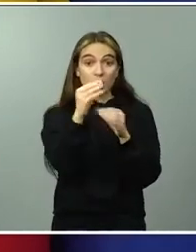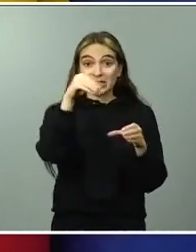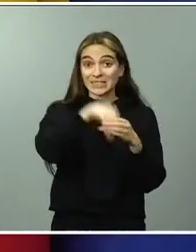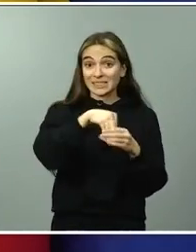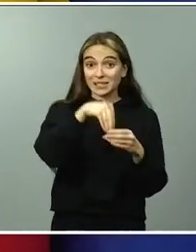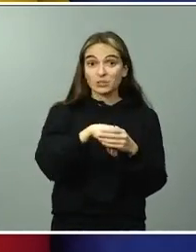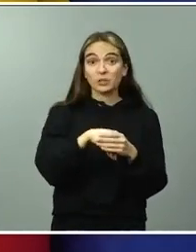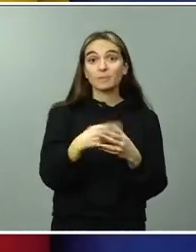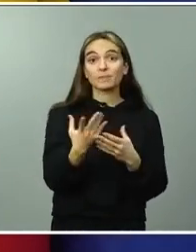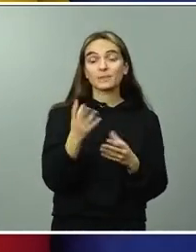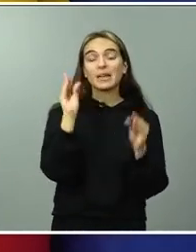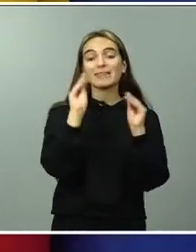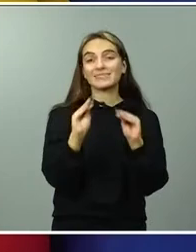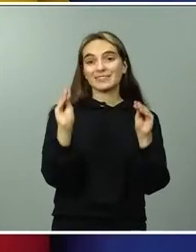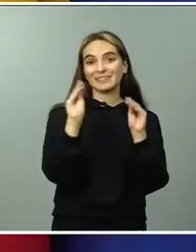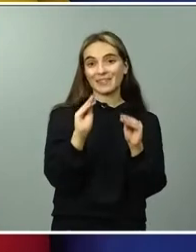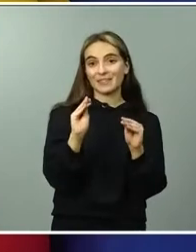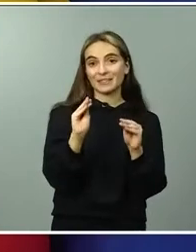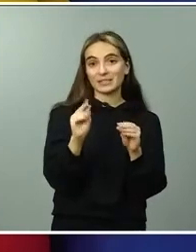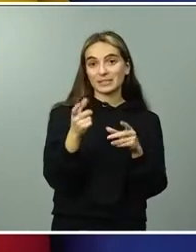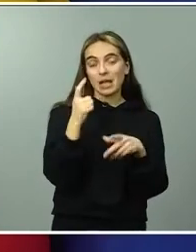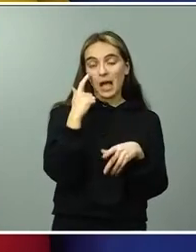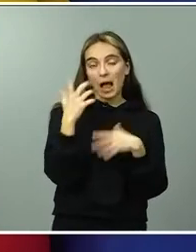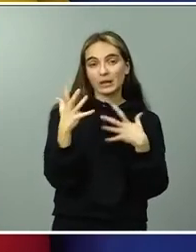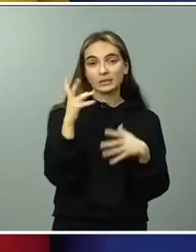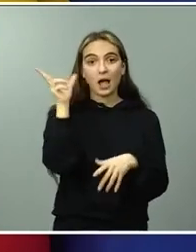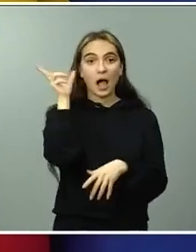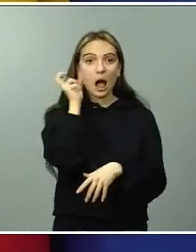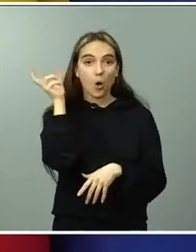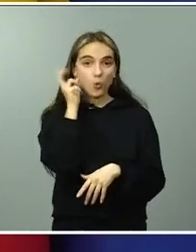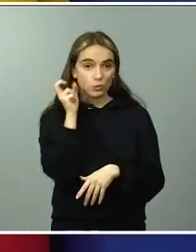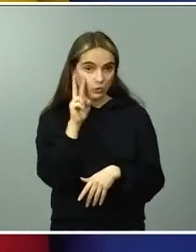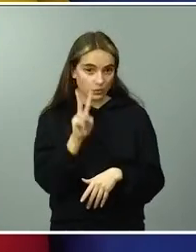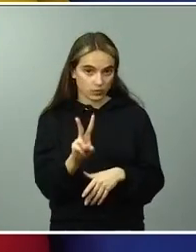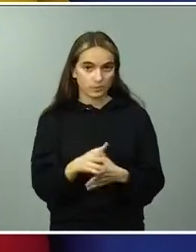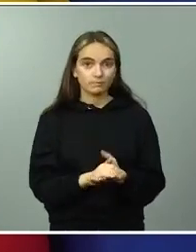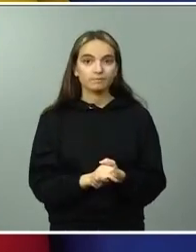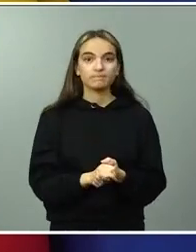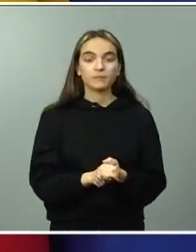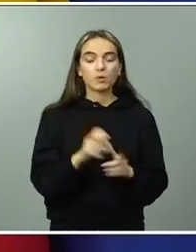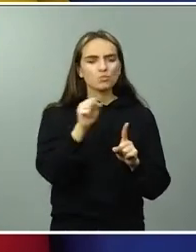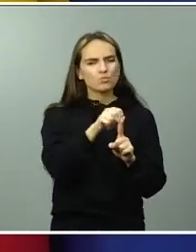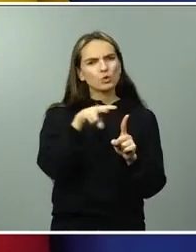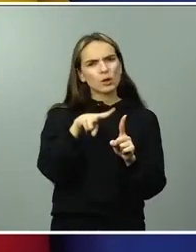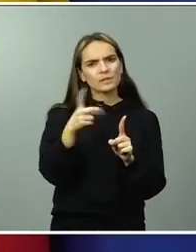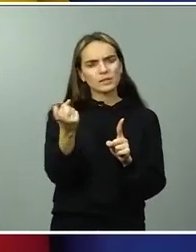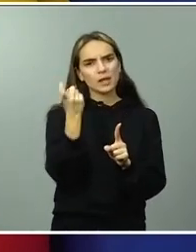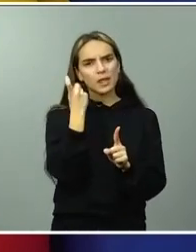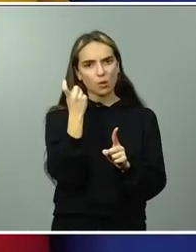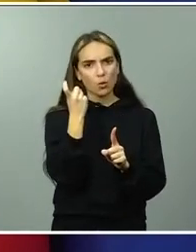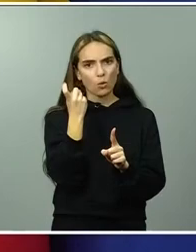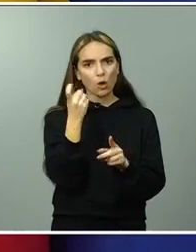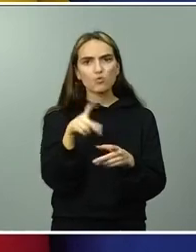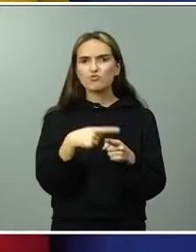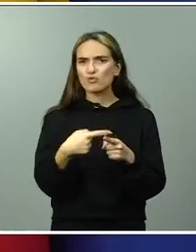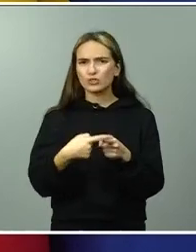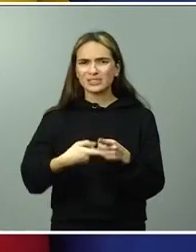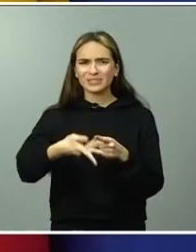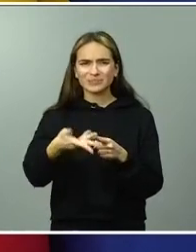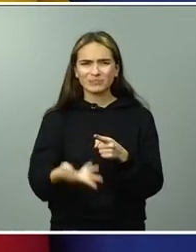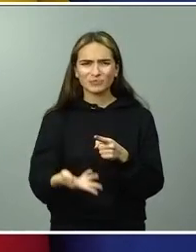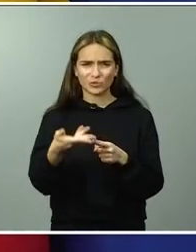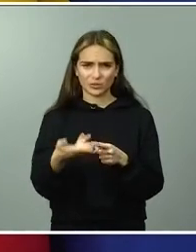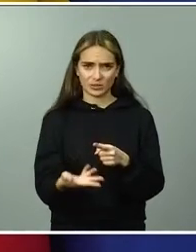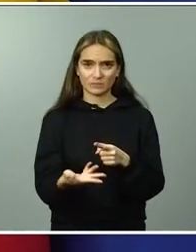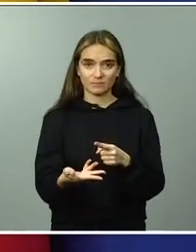artes audiovisuales. Desde el punto de vista del alumnado, un aspecto importantísimo que es su homologación de